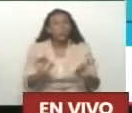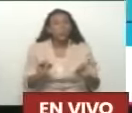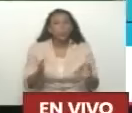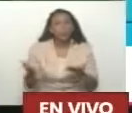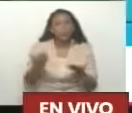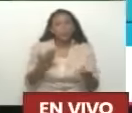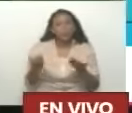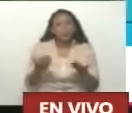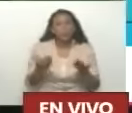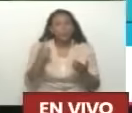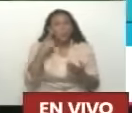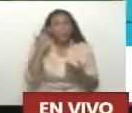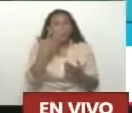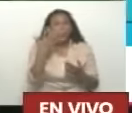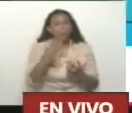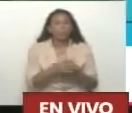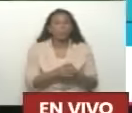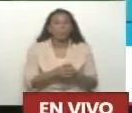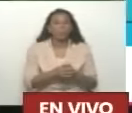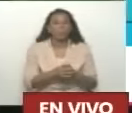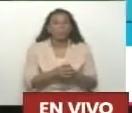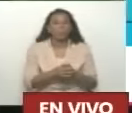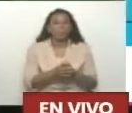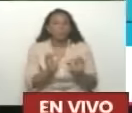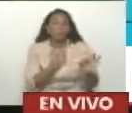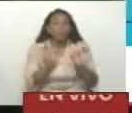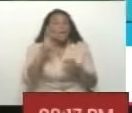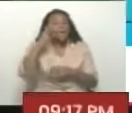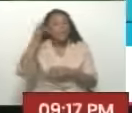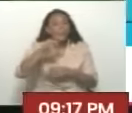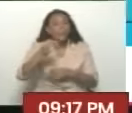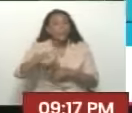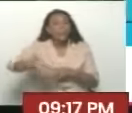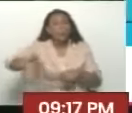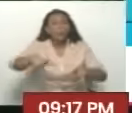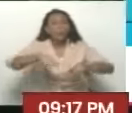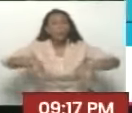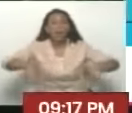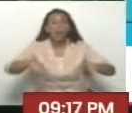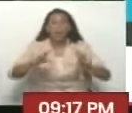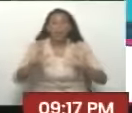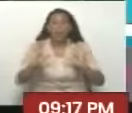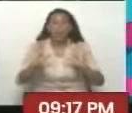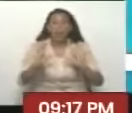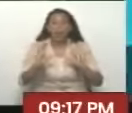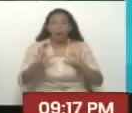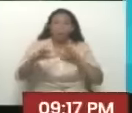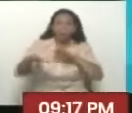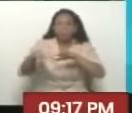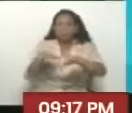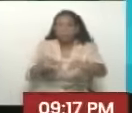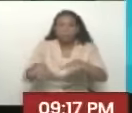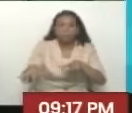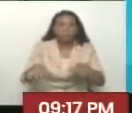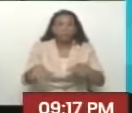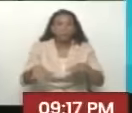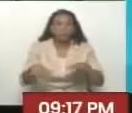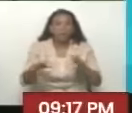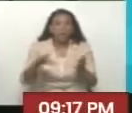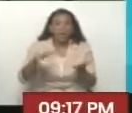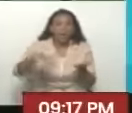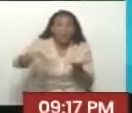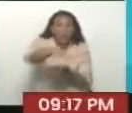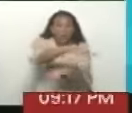día muy emocionante para clavellinas, porque realmente eso causó un efecto dominó en el punto y círculo.